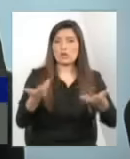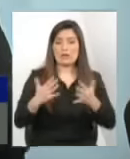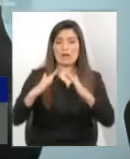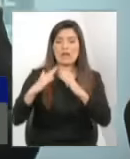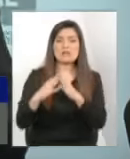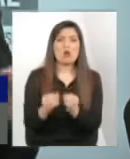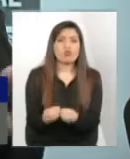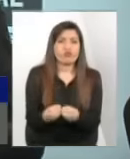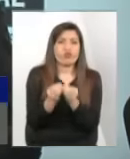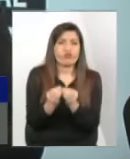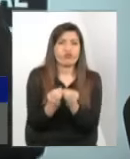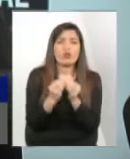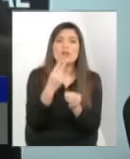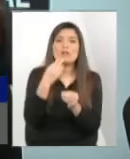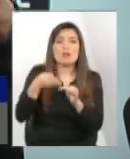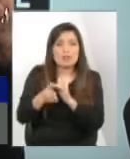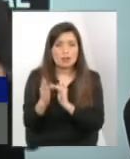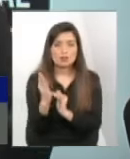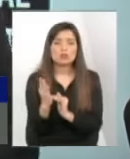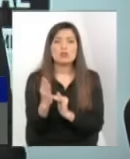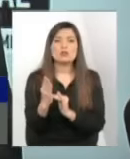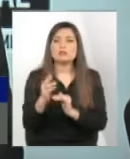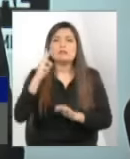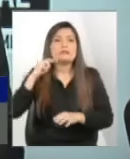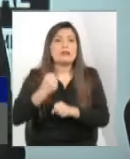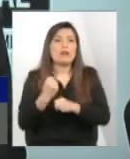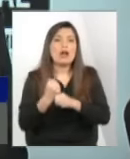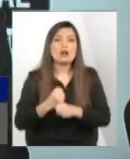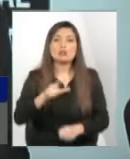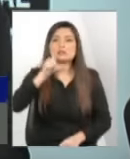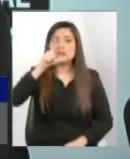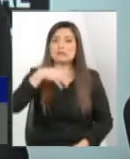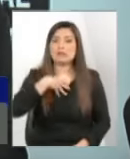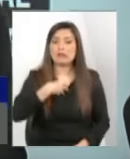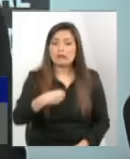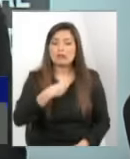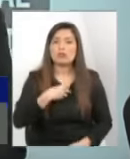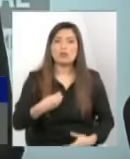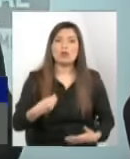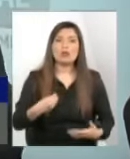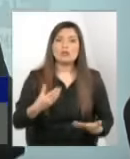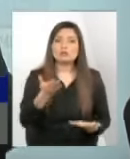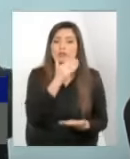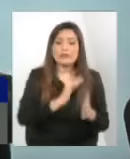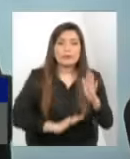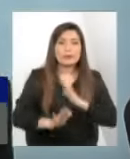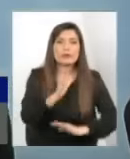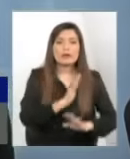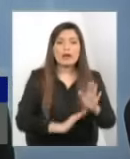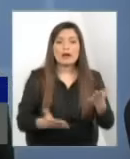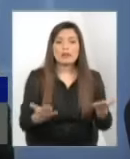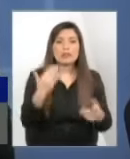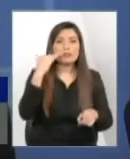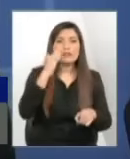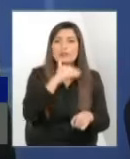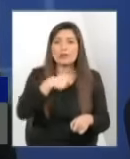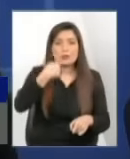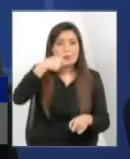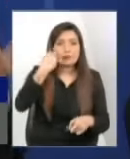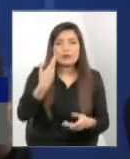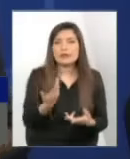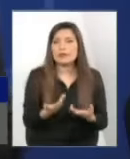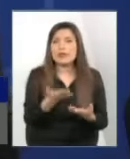porque los papás están sin trabajo, tienen 7 niños, entonces han sido negligentes en el cuidado, los niños no tienen su comida,